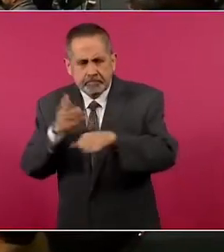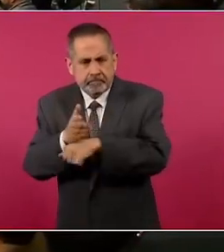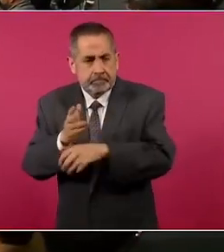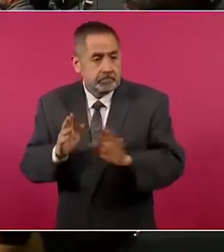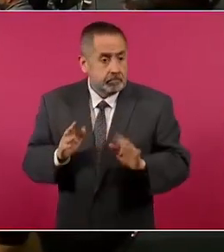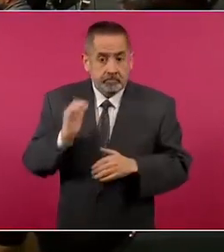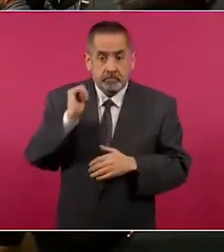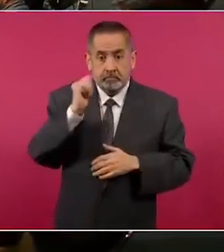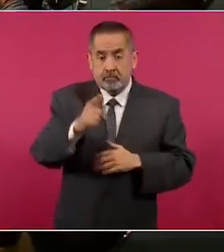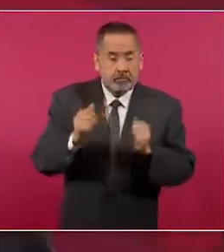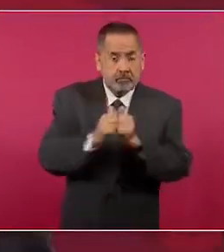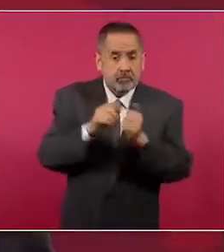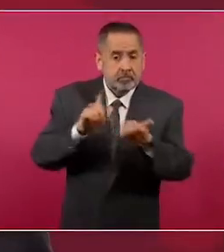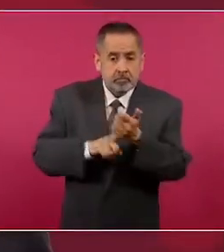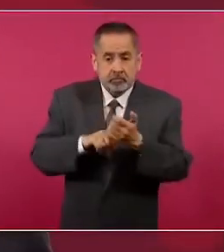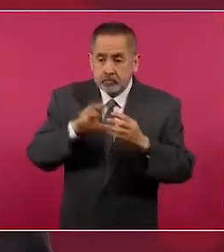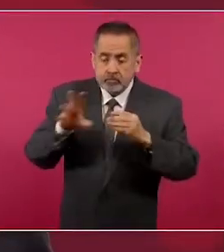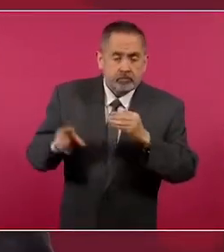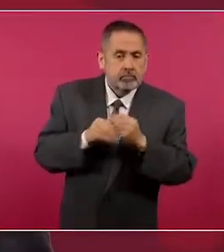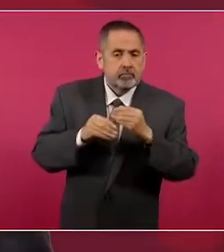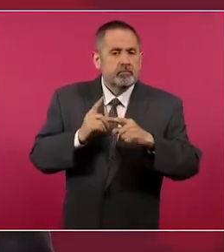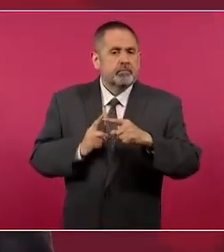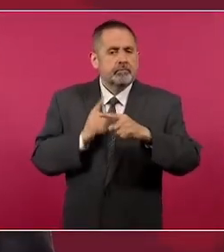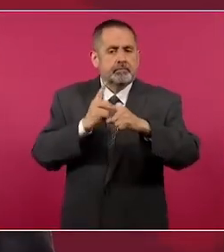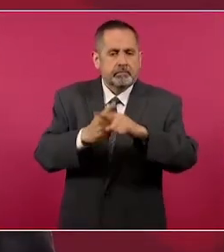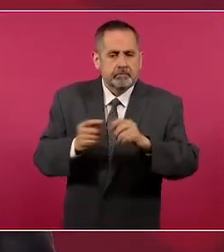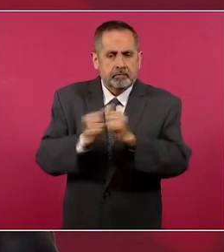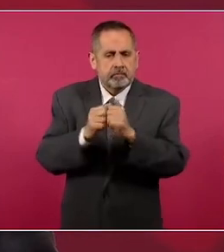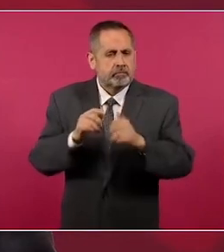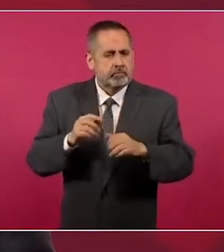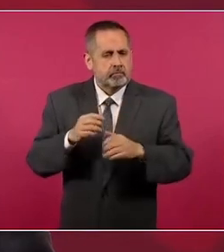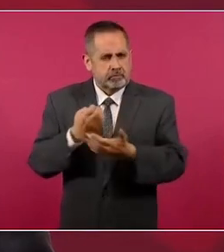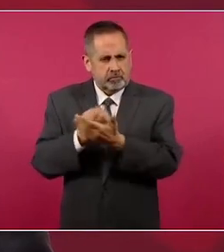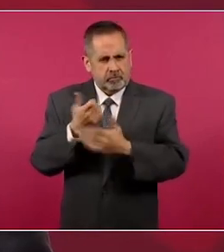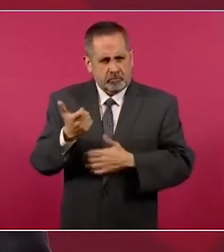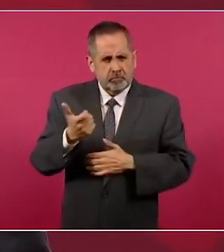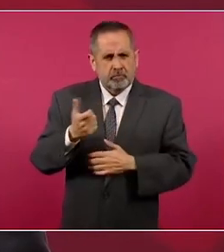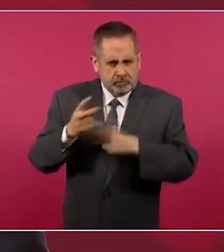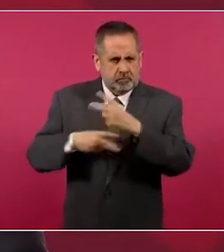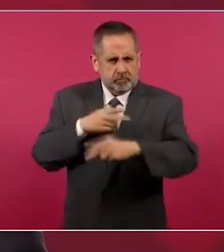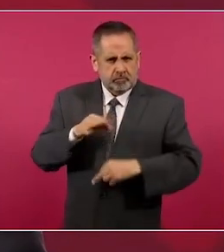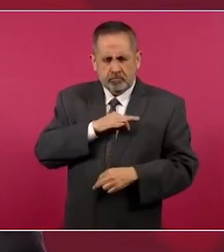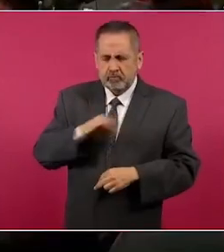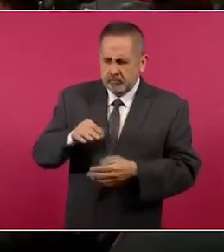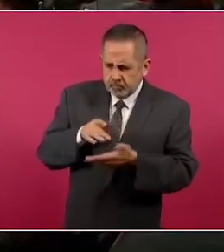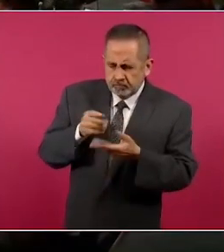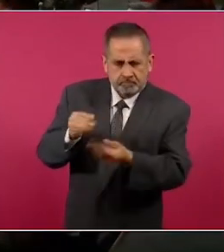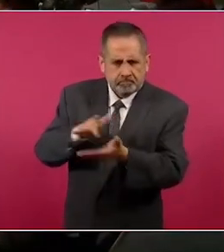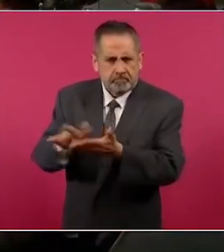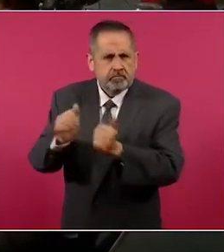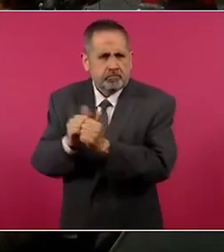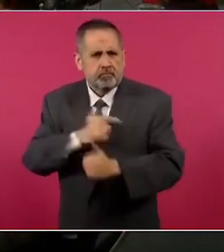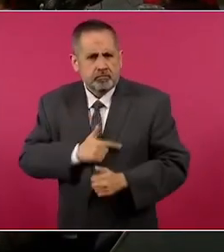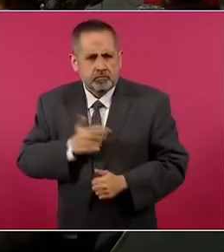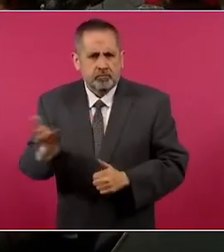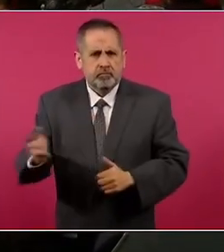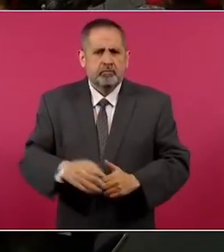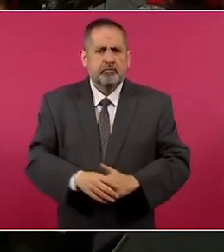apoyarles además en algo aparte en cuestiones económicas, lo haremos con todo gusto. ¿Presiduría?